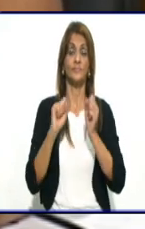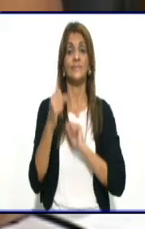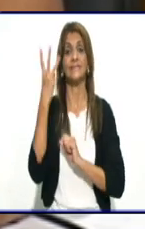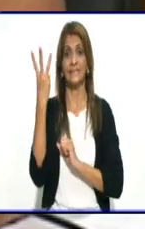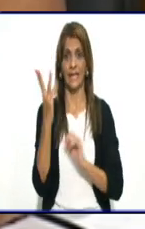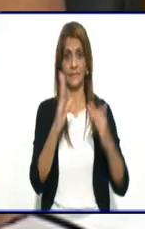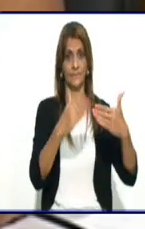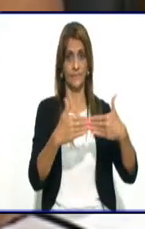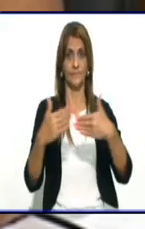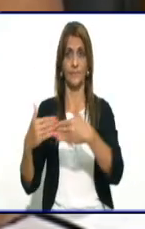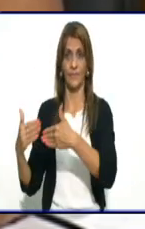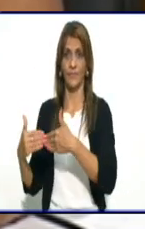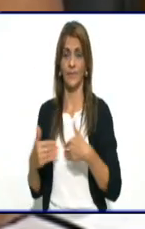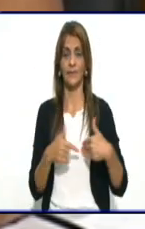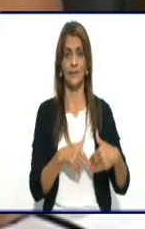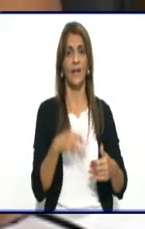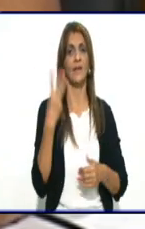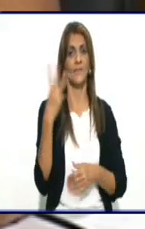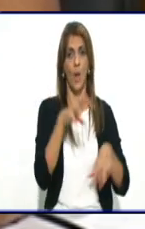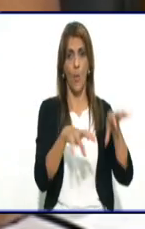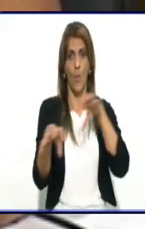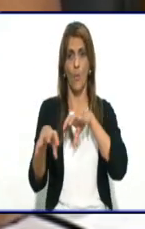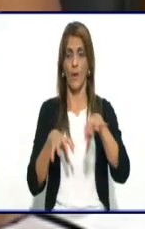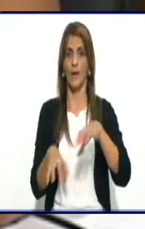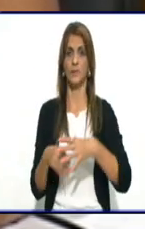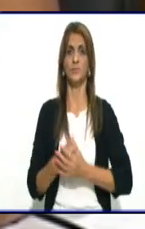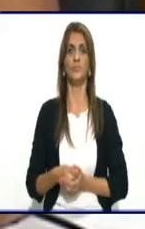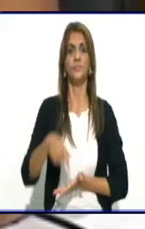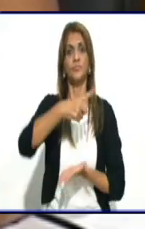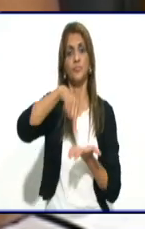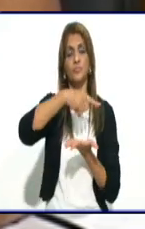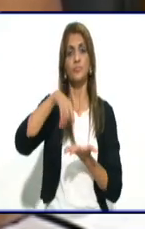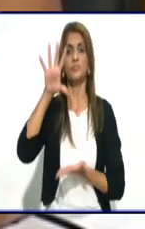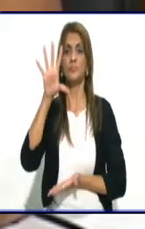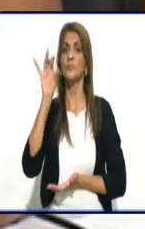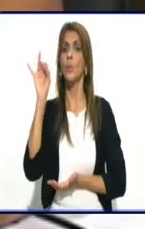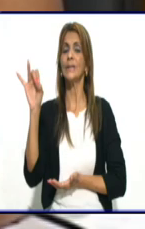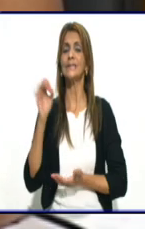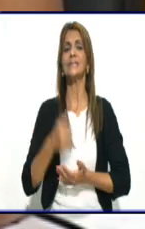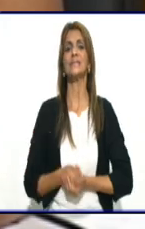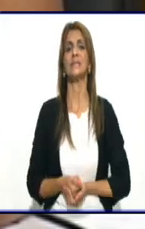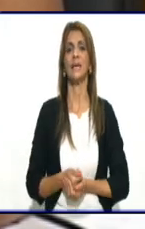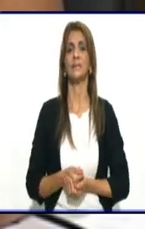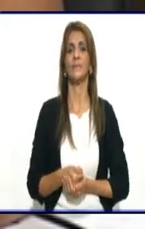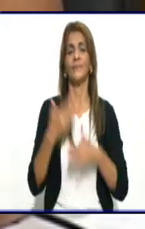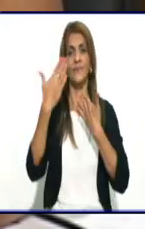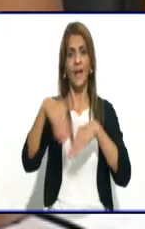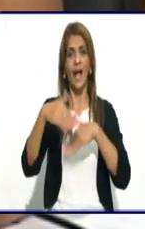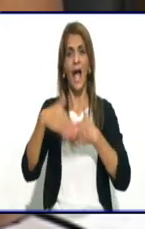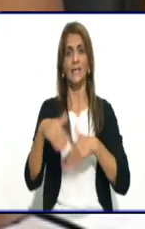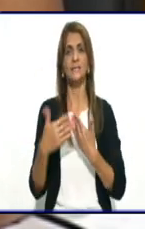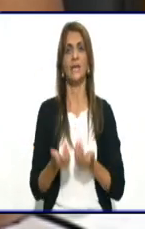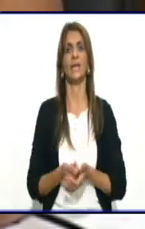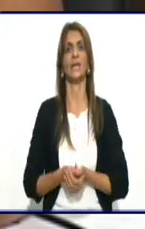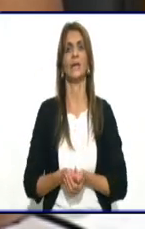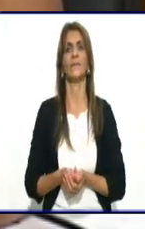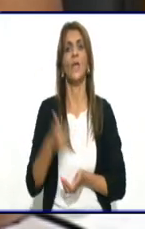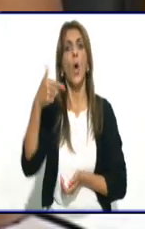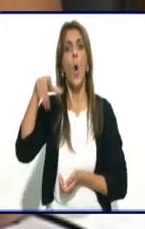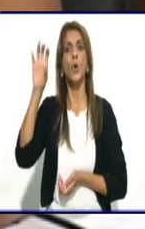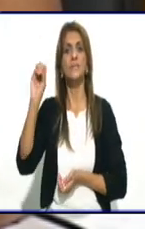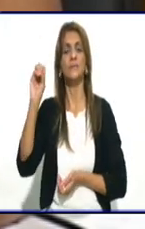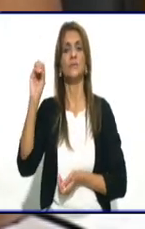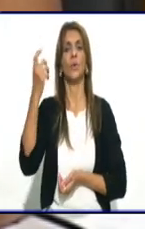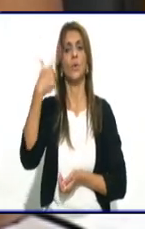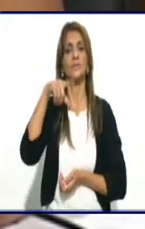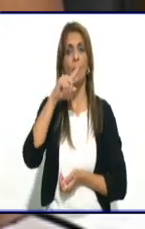zonas, una compuesta por la manzana 57 y 58 de Ciro, que limita las calles José Antonio Echeverría, Vicente